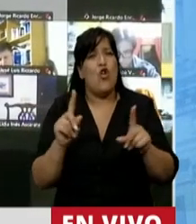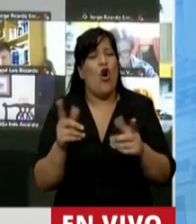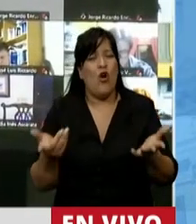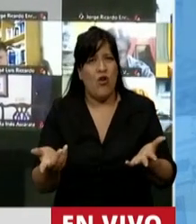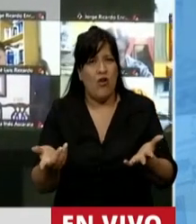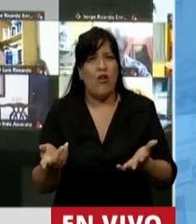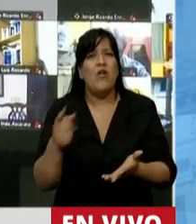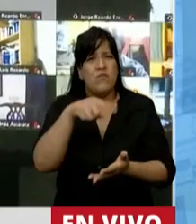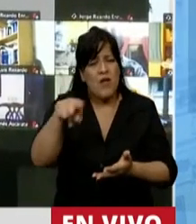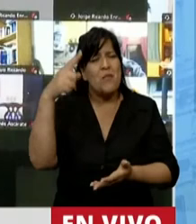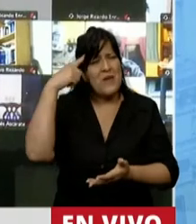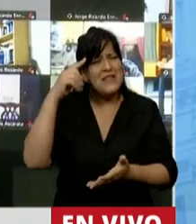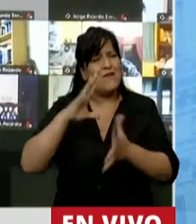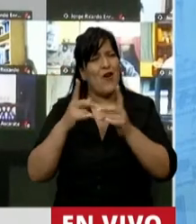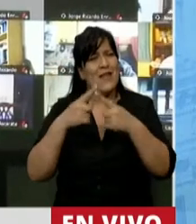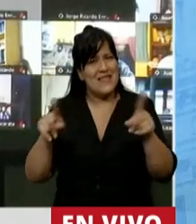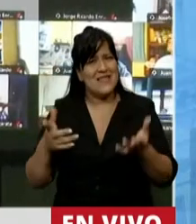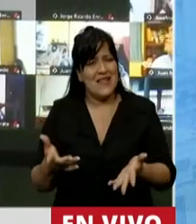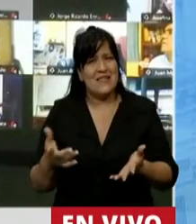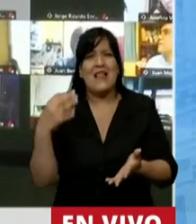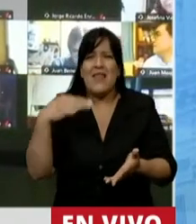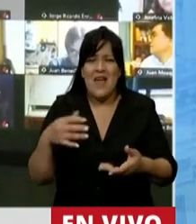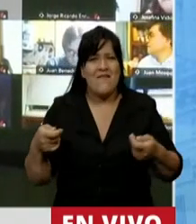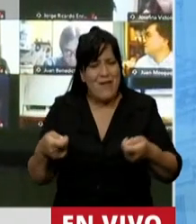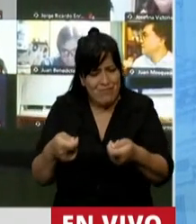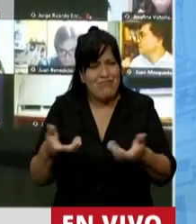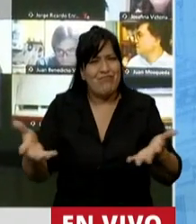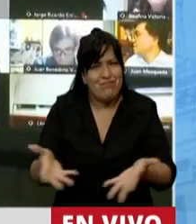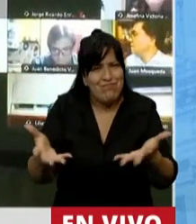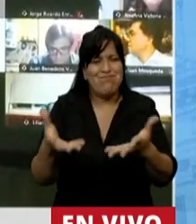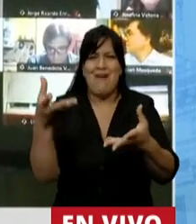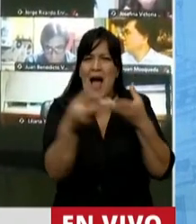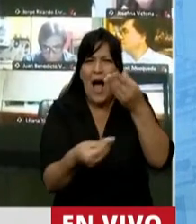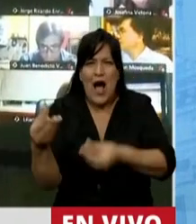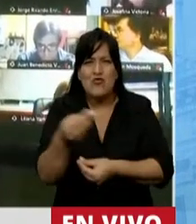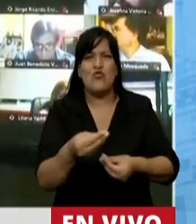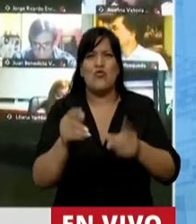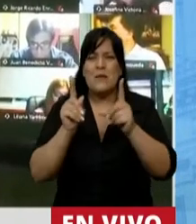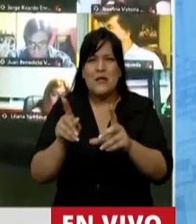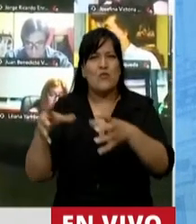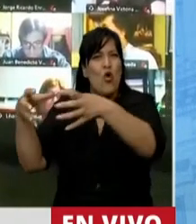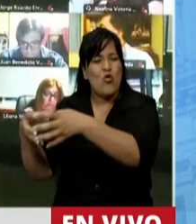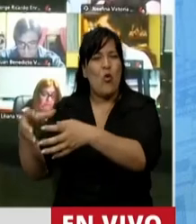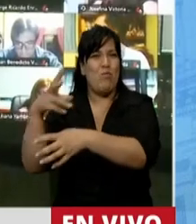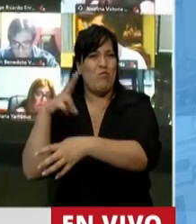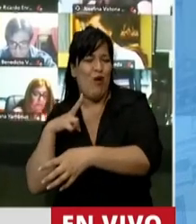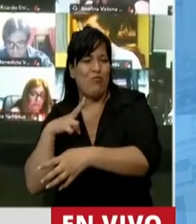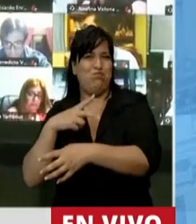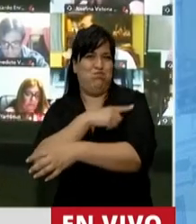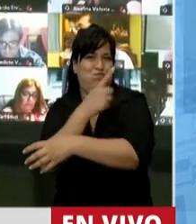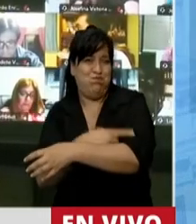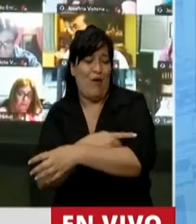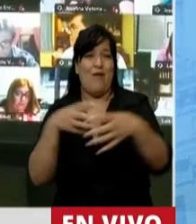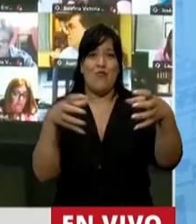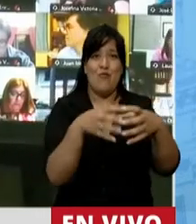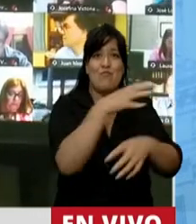¿Por qué no pensarlo de otra manera? ¿Por qué no estimular la solidaridad y el encuentro de estos sectores tan poderosos con